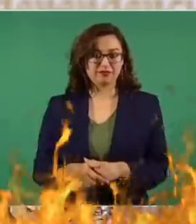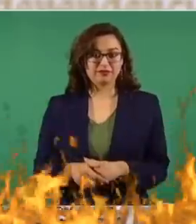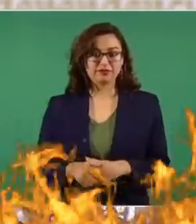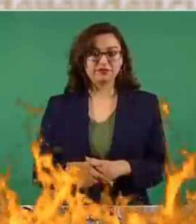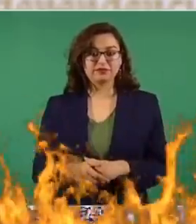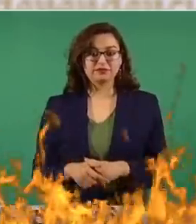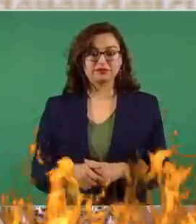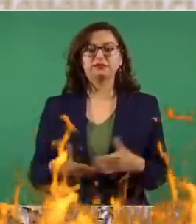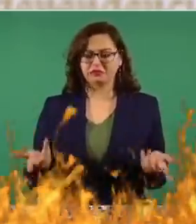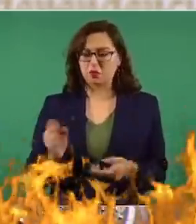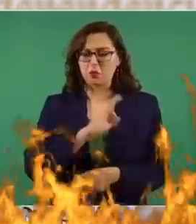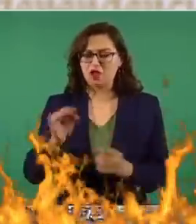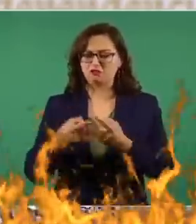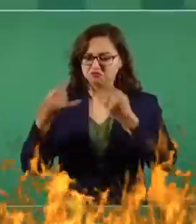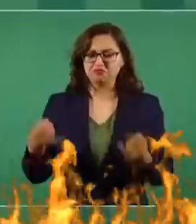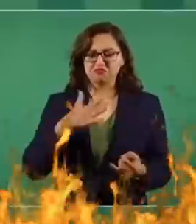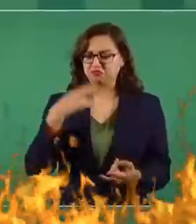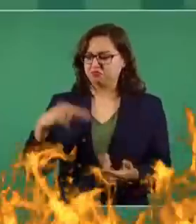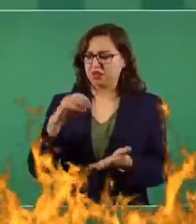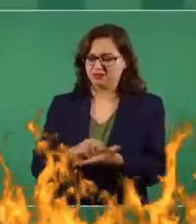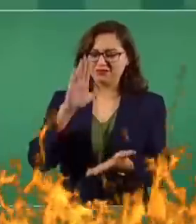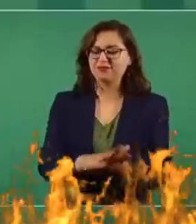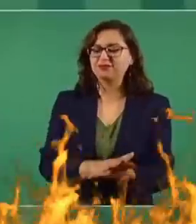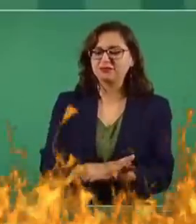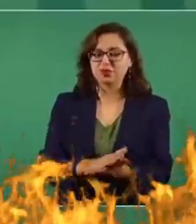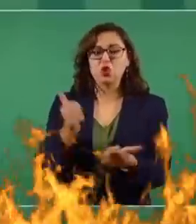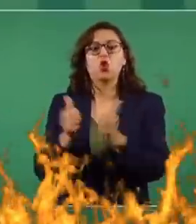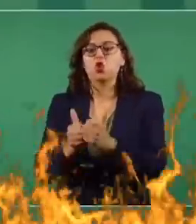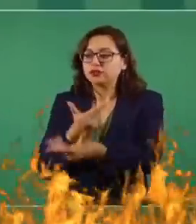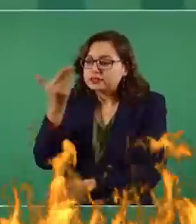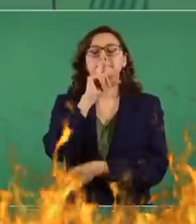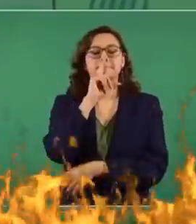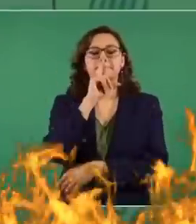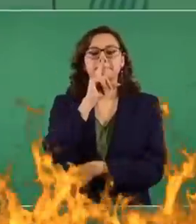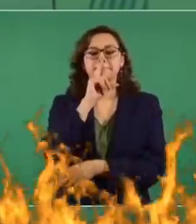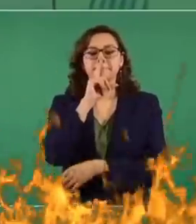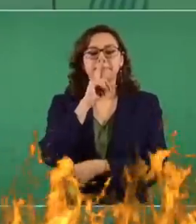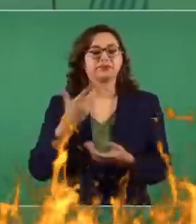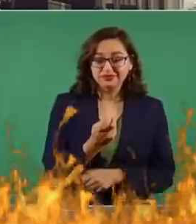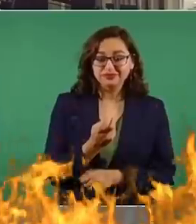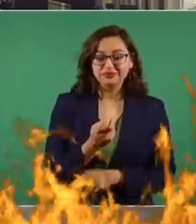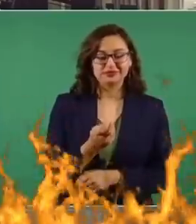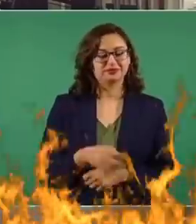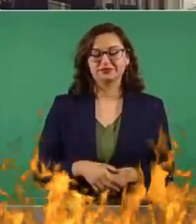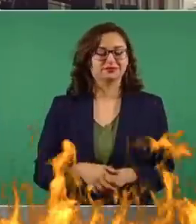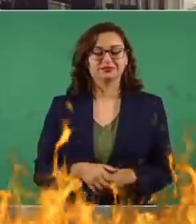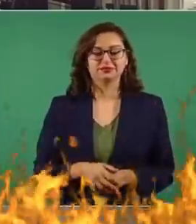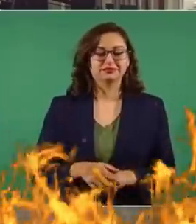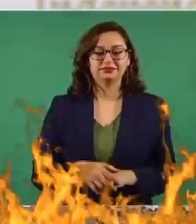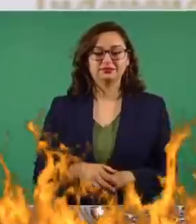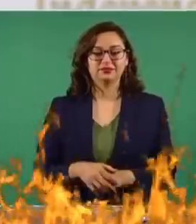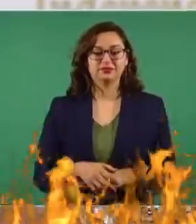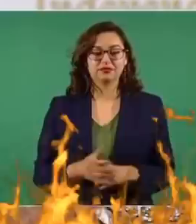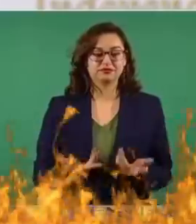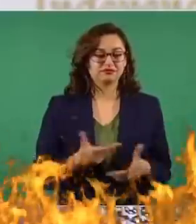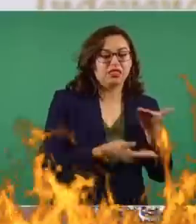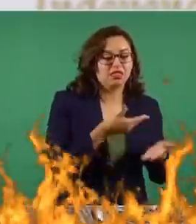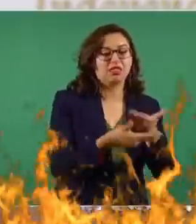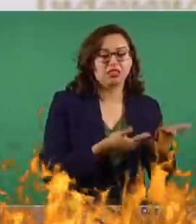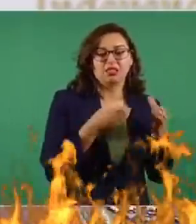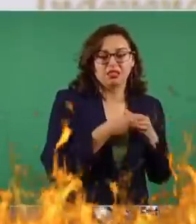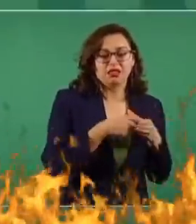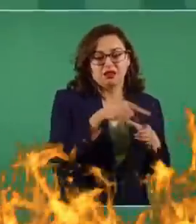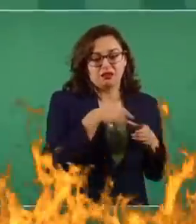pueblo, es hacer historia sirviendo al pueblo. No es como antes, relacionándonos, actuando con servilismo,